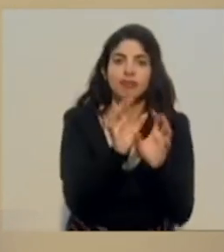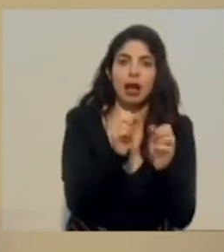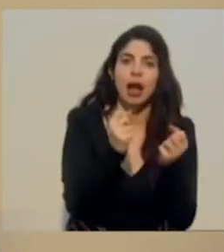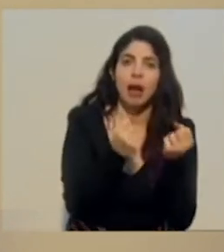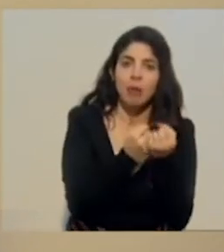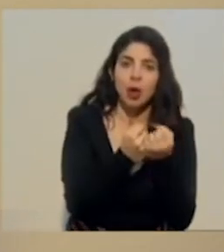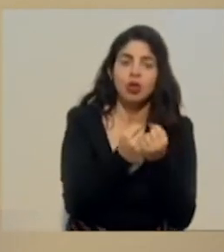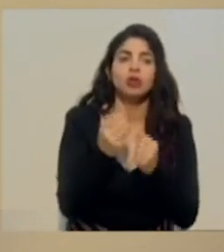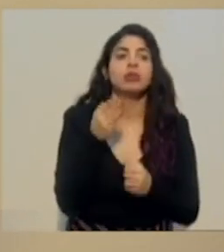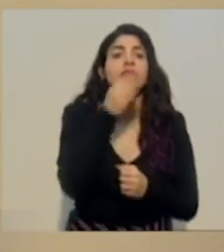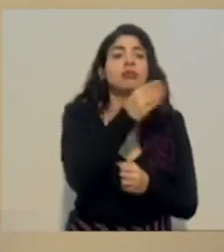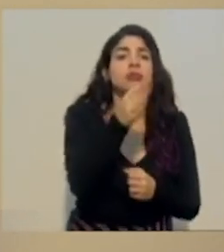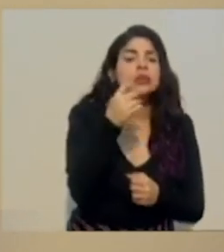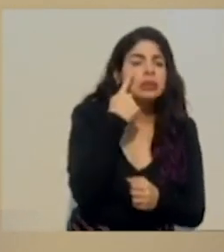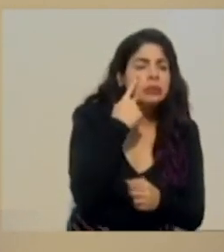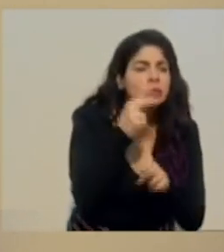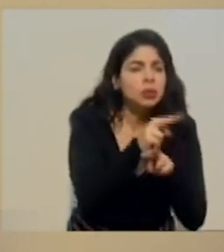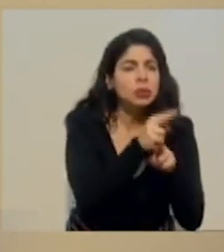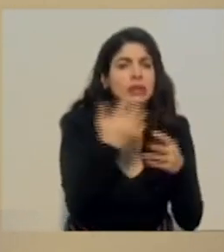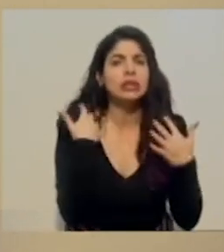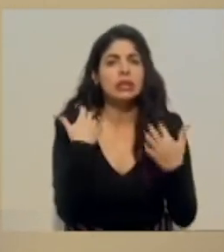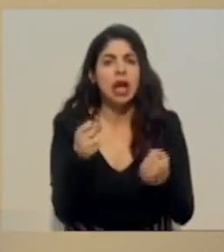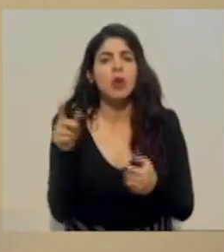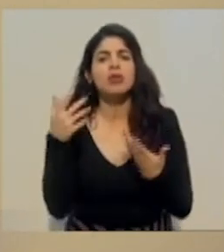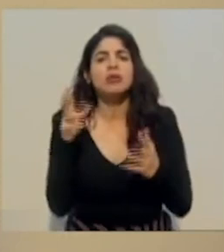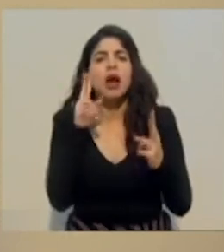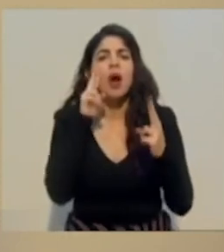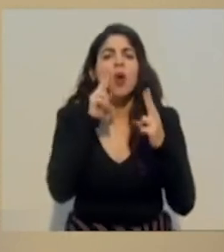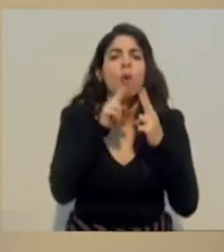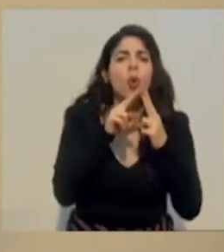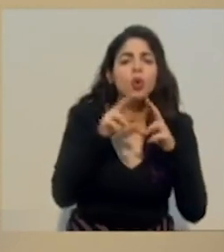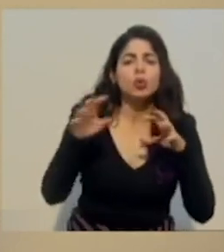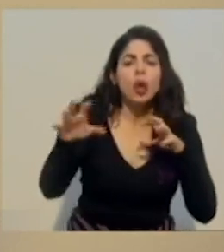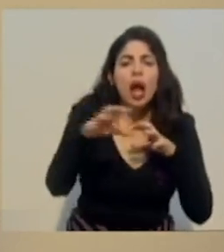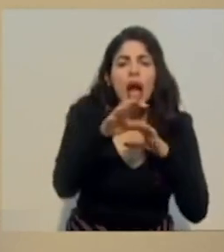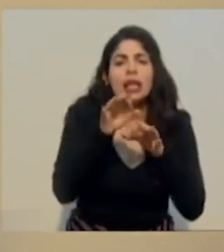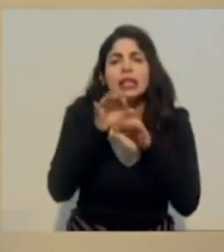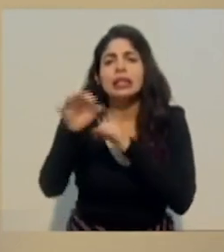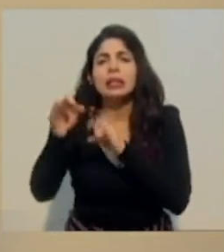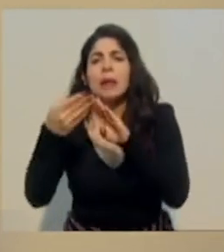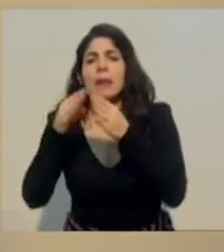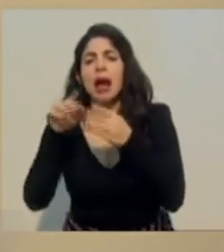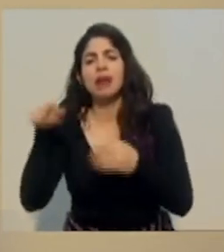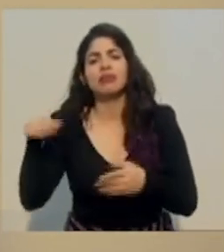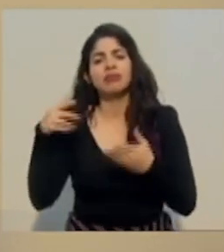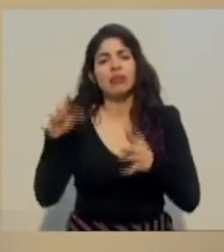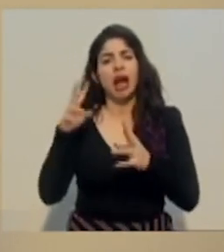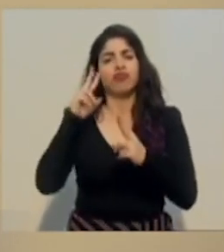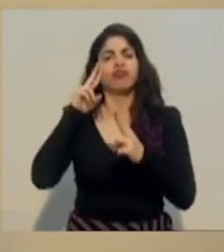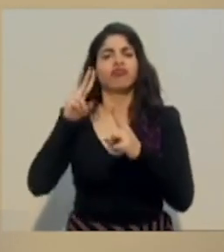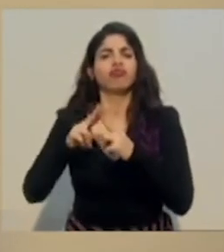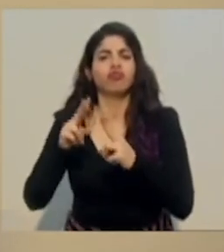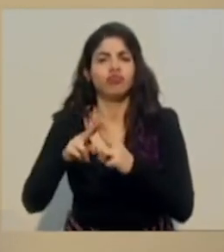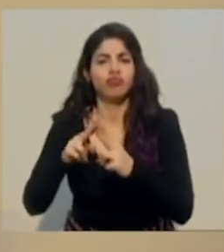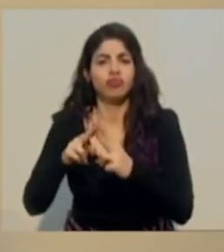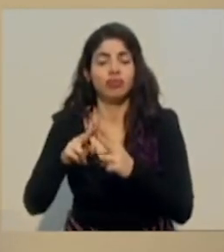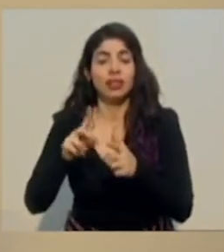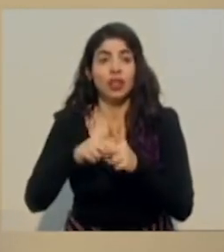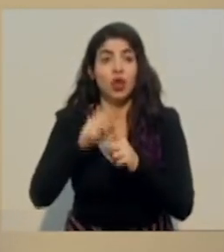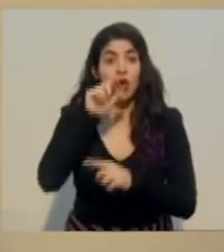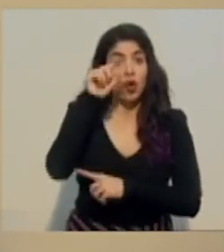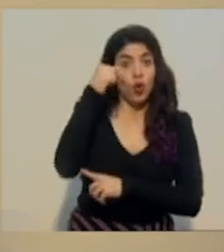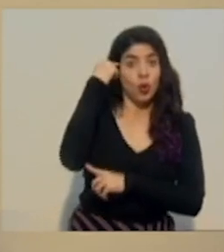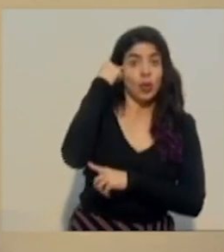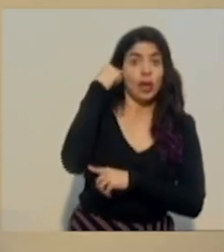saben cómo se comportan sus cantones, sus distritos y sus barrios. De la mano con el gobierno central vamos a